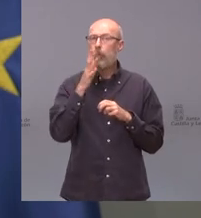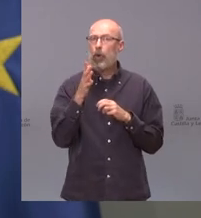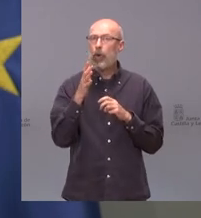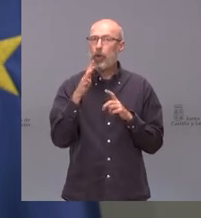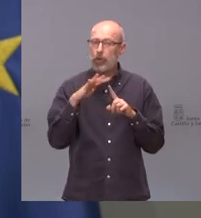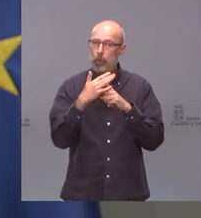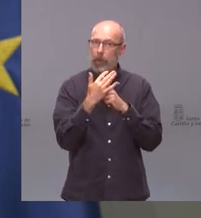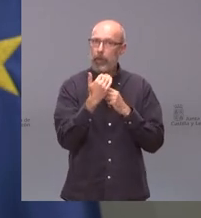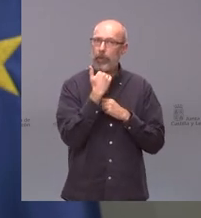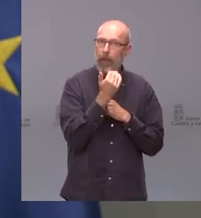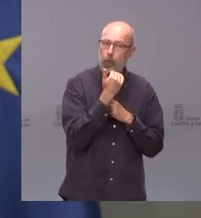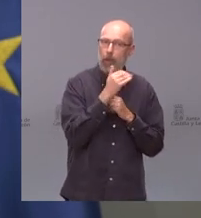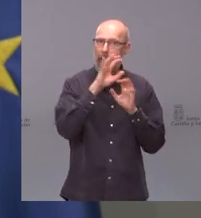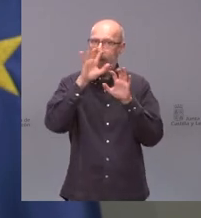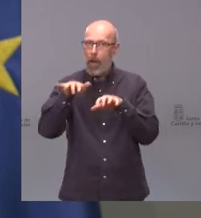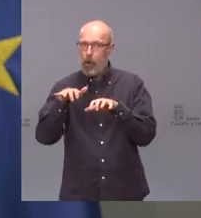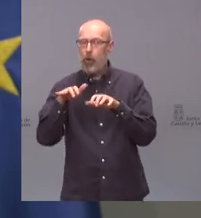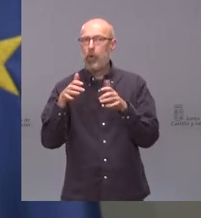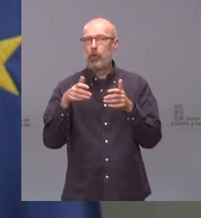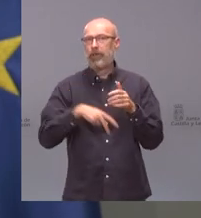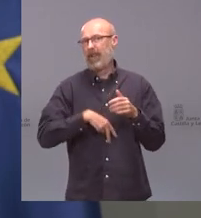en Zamora en León en general